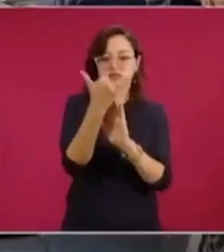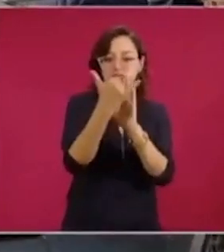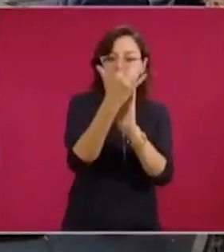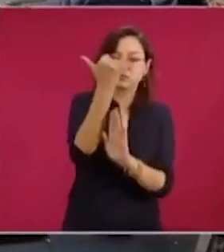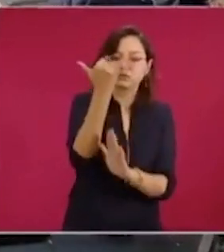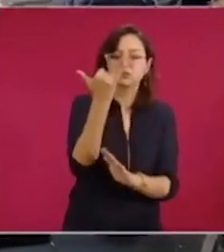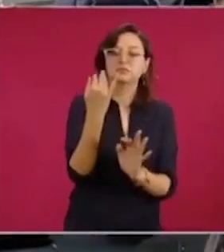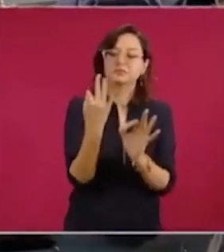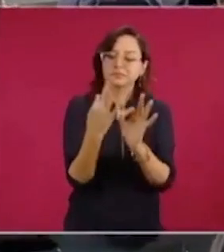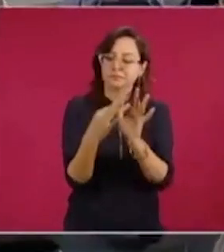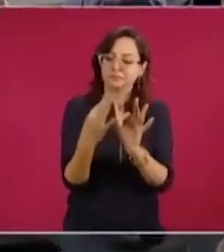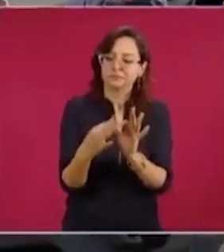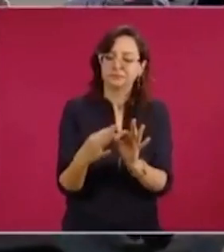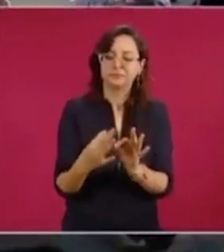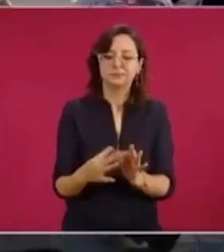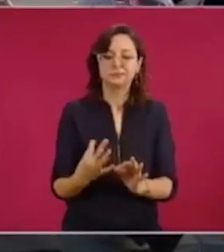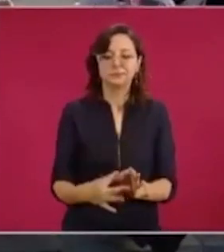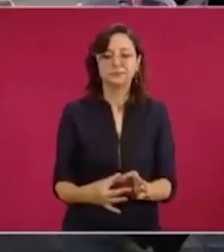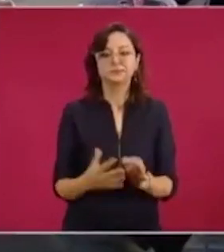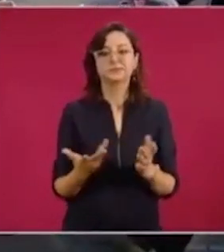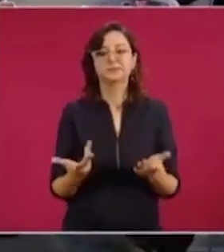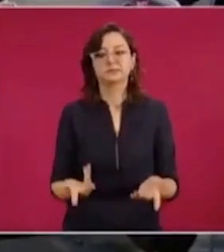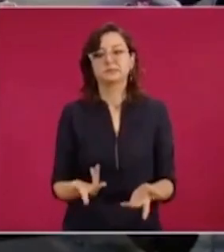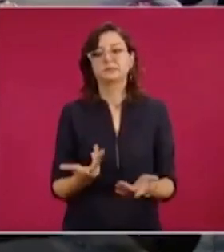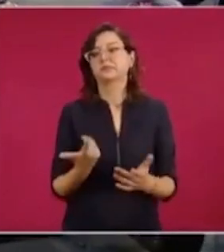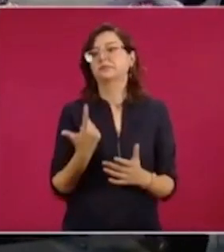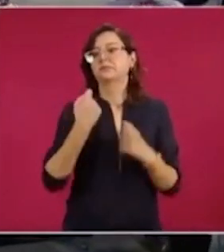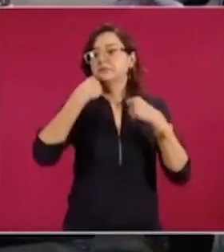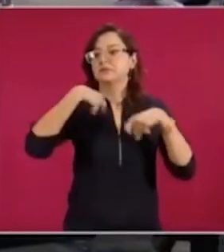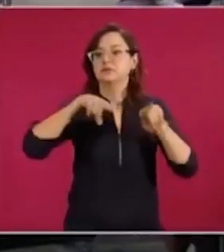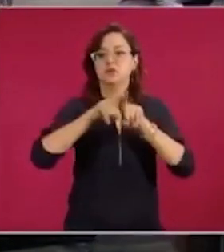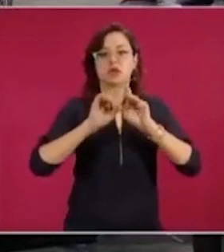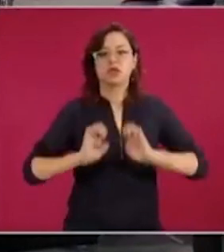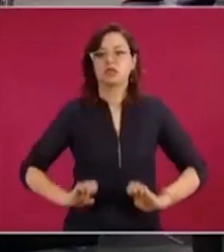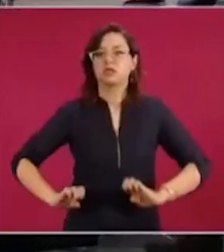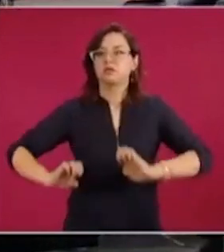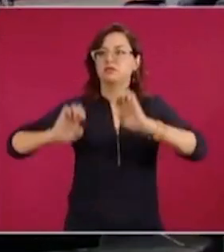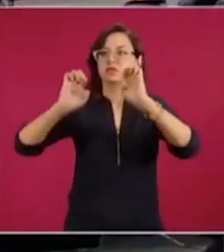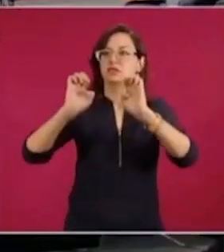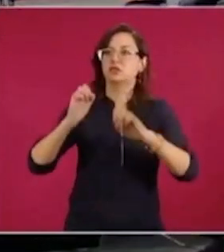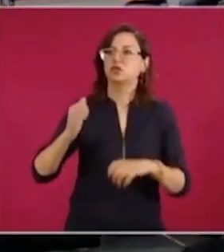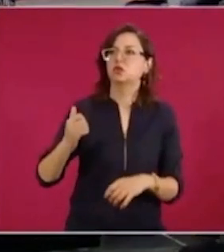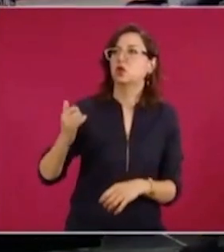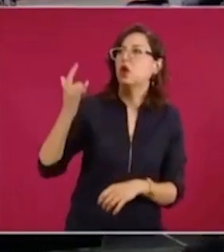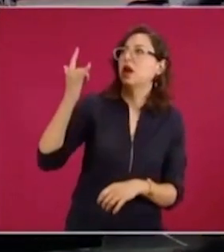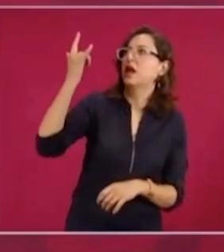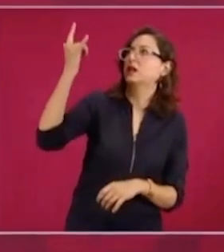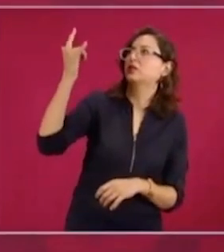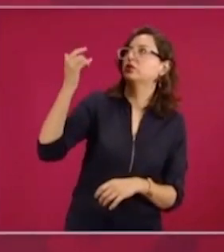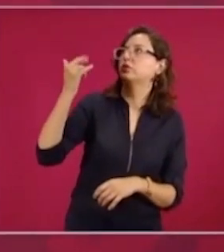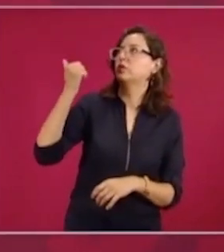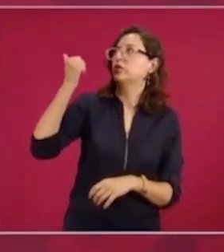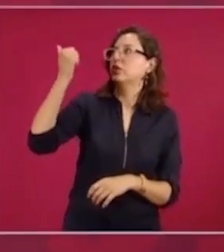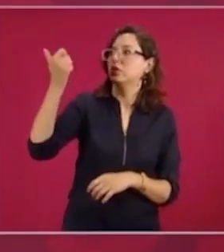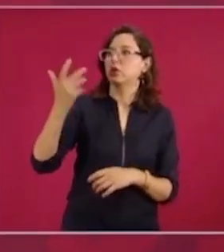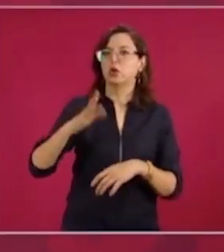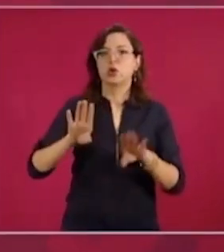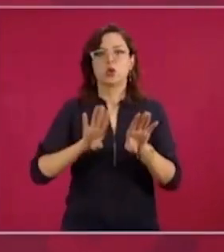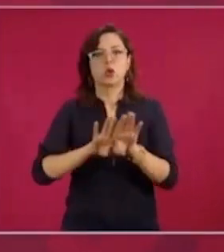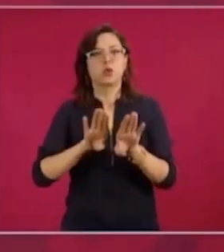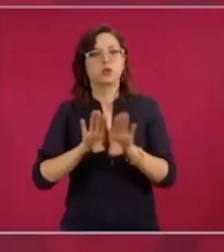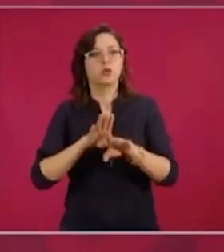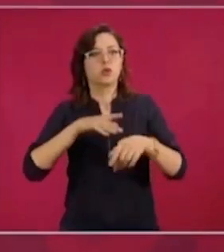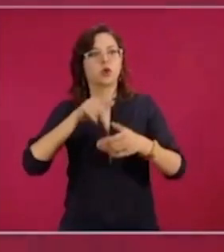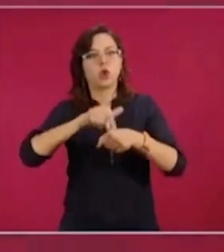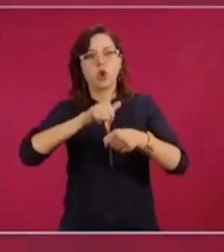altura de edificios, el tipo de fachadas, todo esto que se